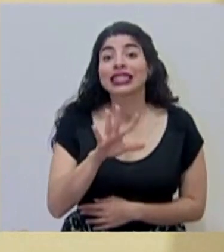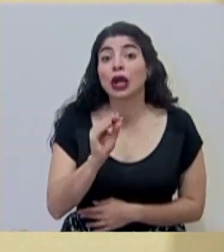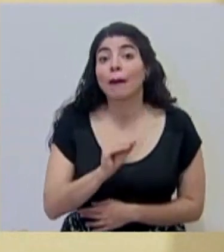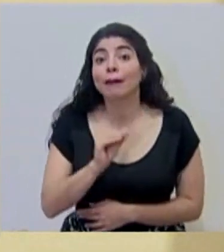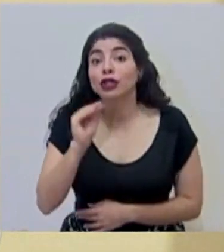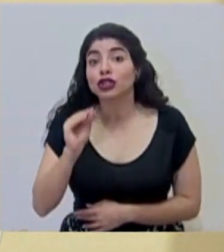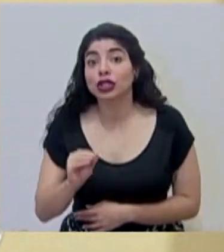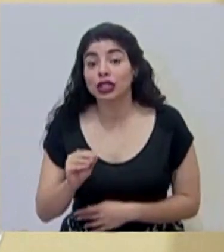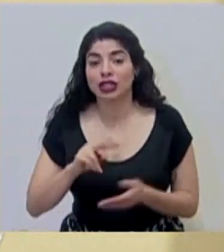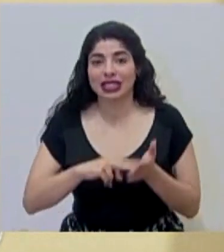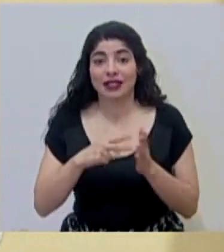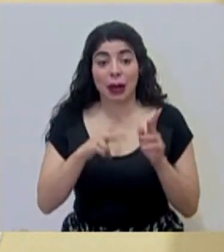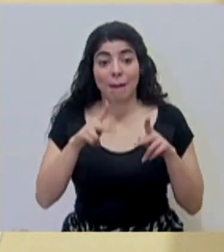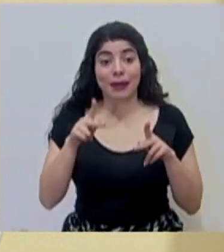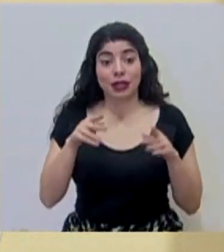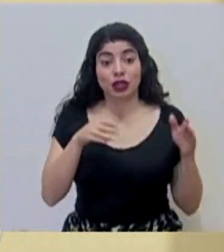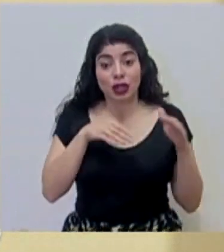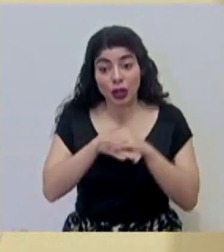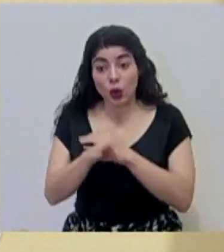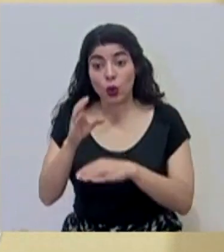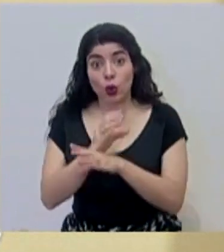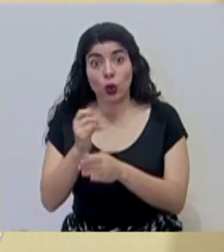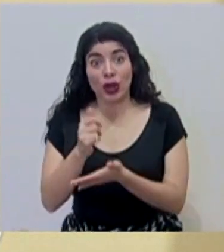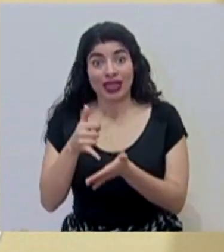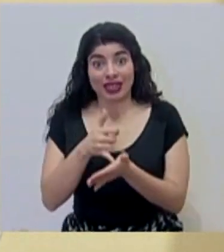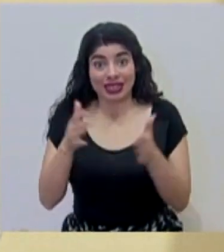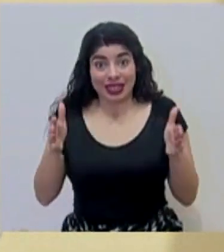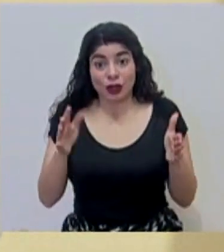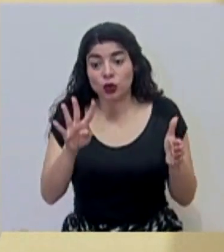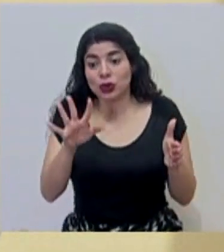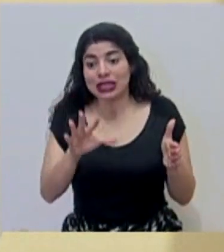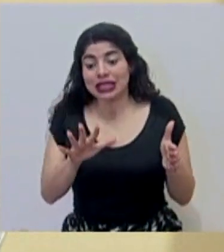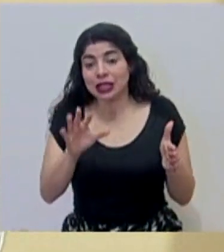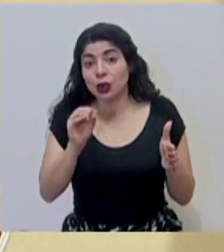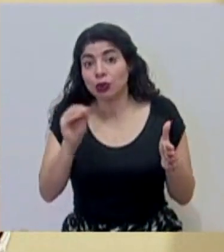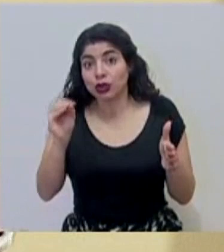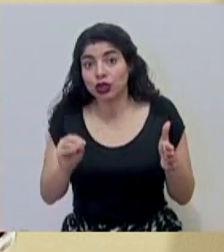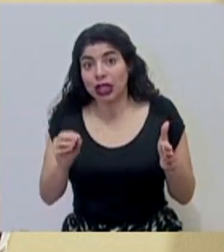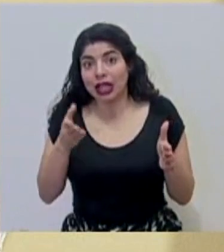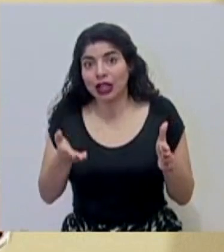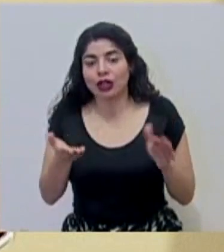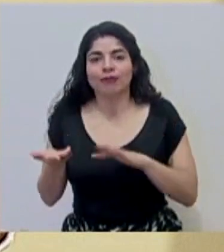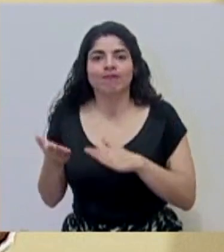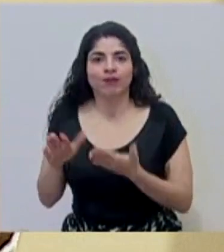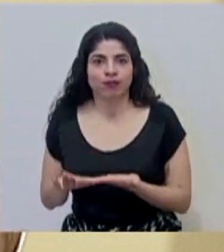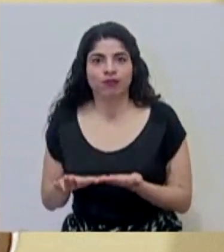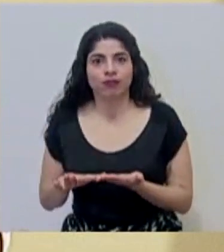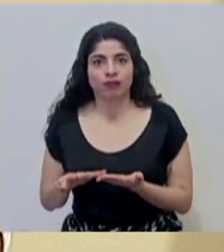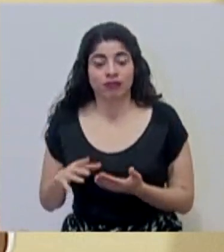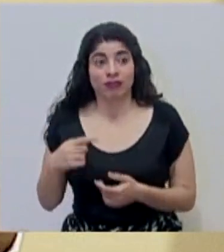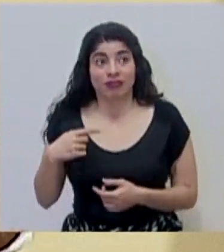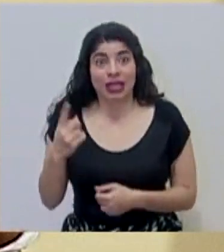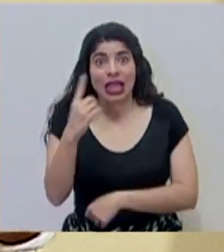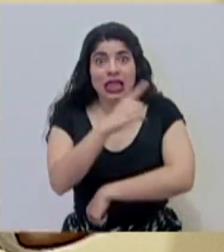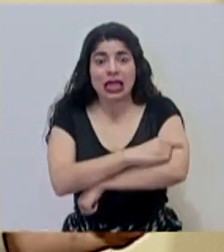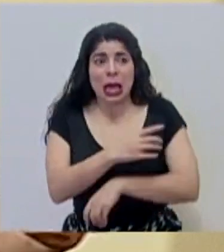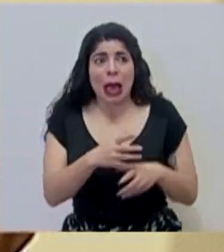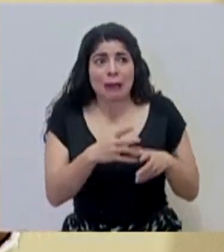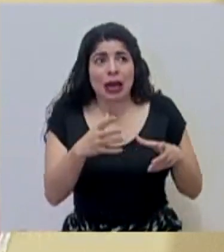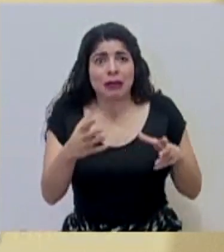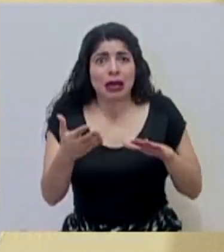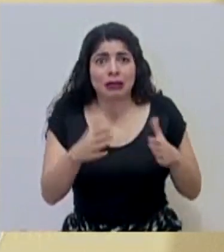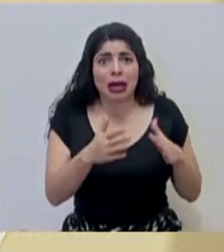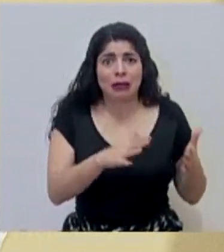pacientes que entran a una unidad de cuidados intensivos fallecen. Cada día fallecen más personas entre